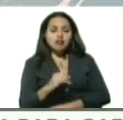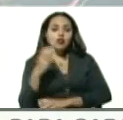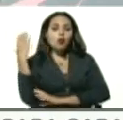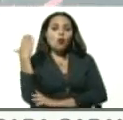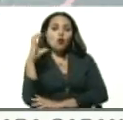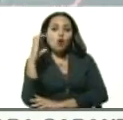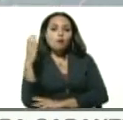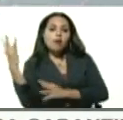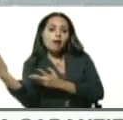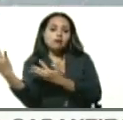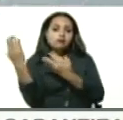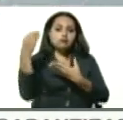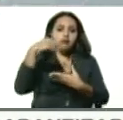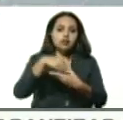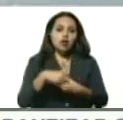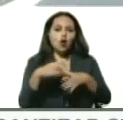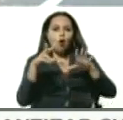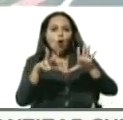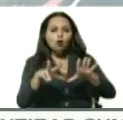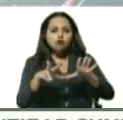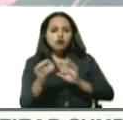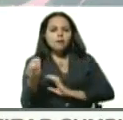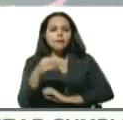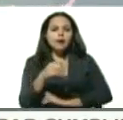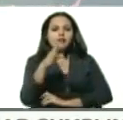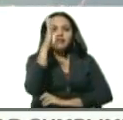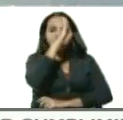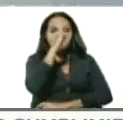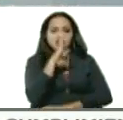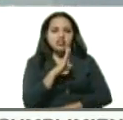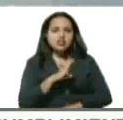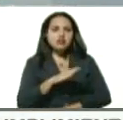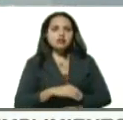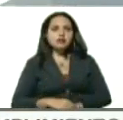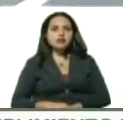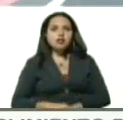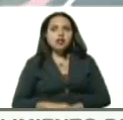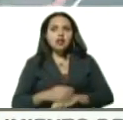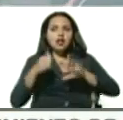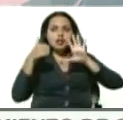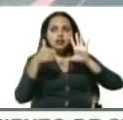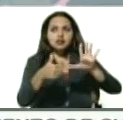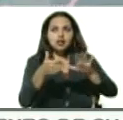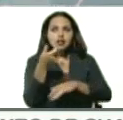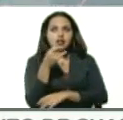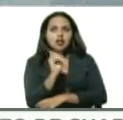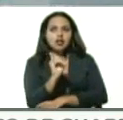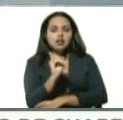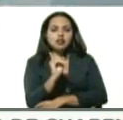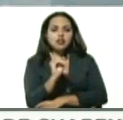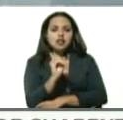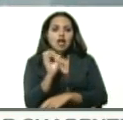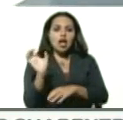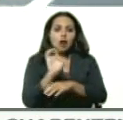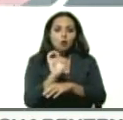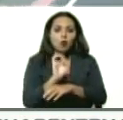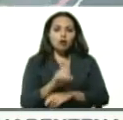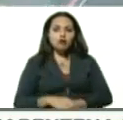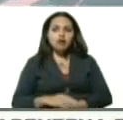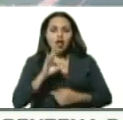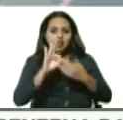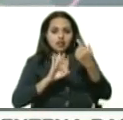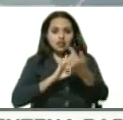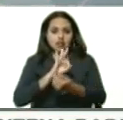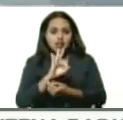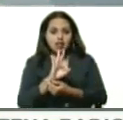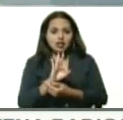8 casos son casos de Brasil, 6 casos son casos de Ecuador, 3 casos